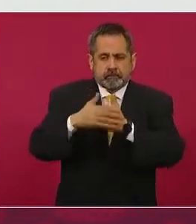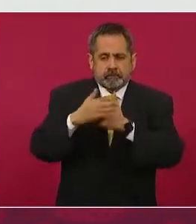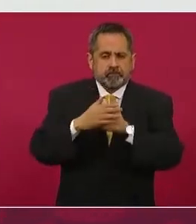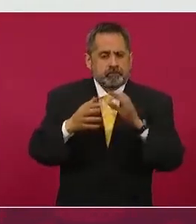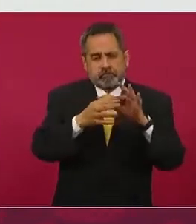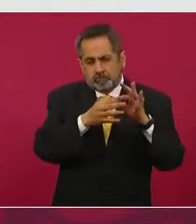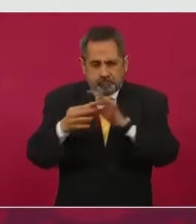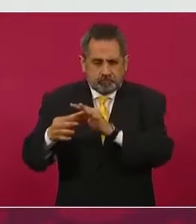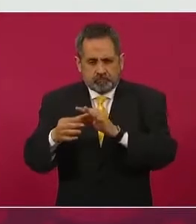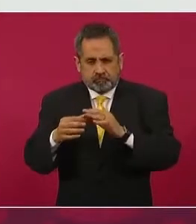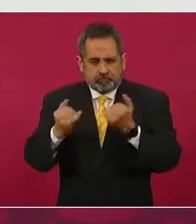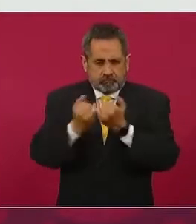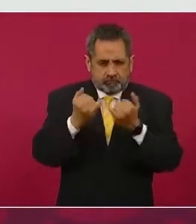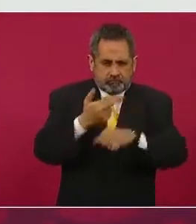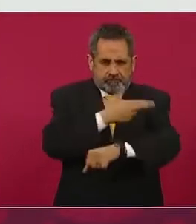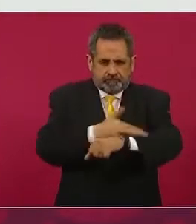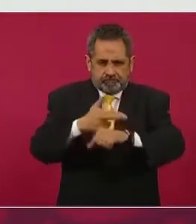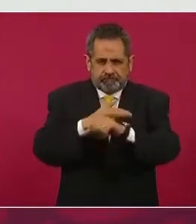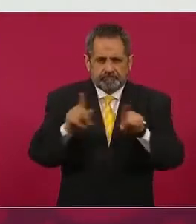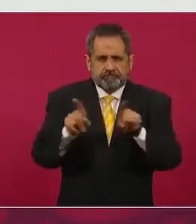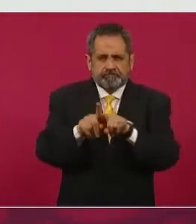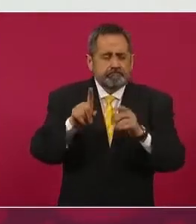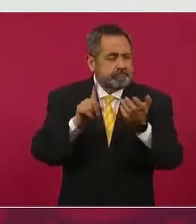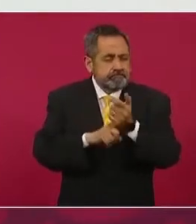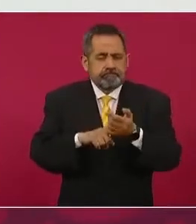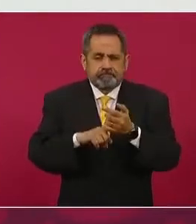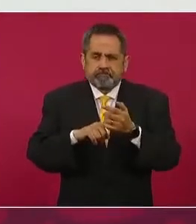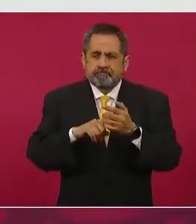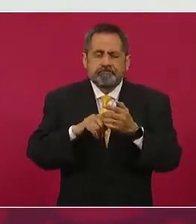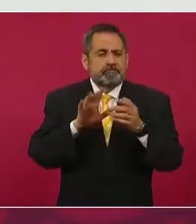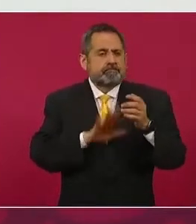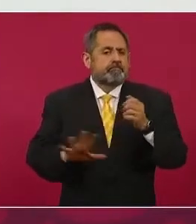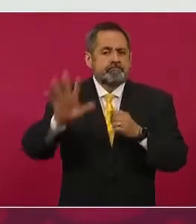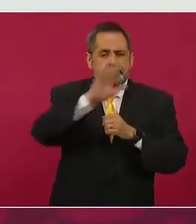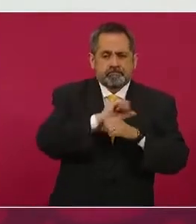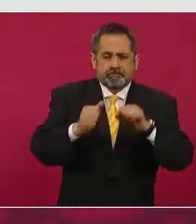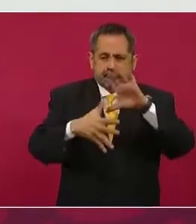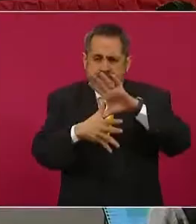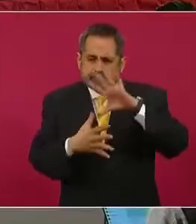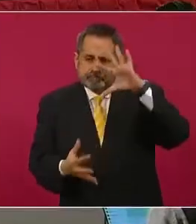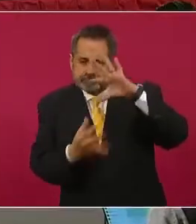sanitarias. En la medida de lo posible se acerquen las agencias sanitarias de toda la región.